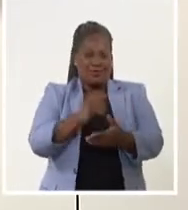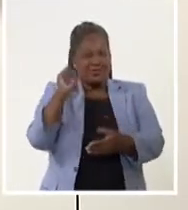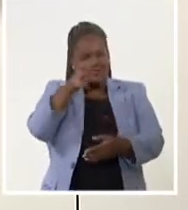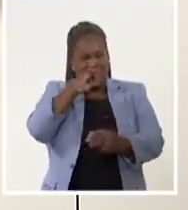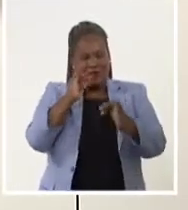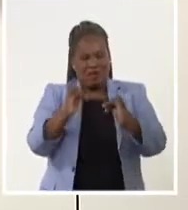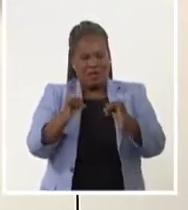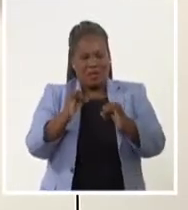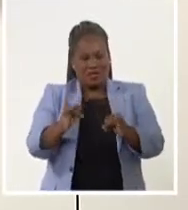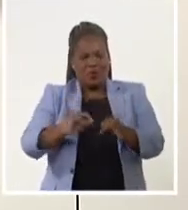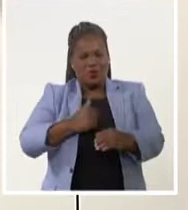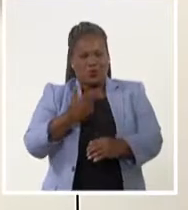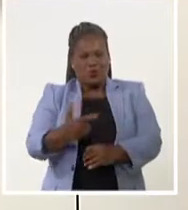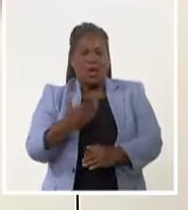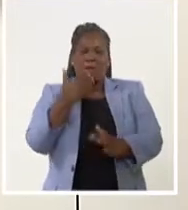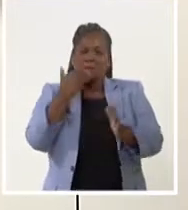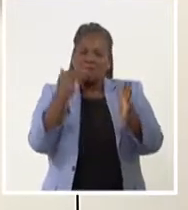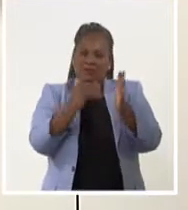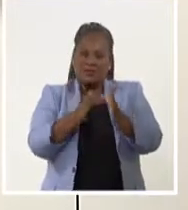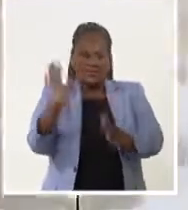las notas culturales. Buenas tardes.